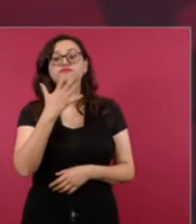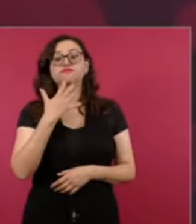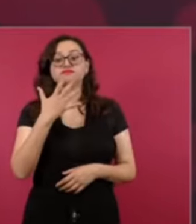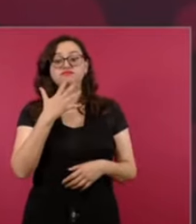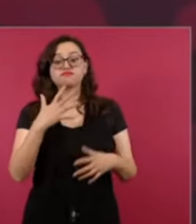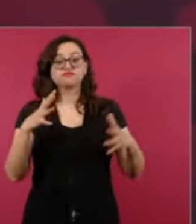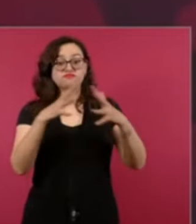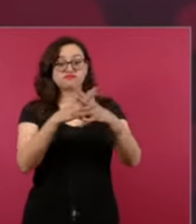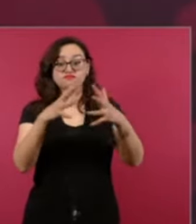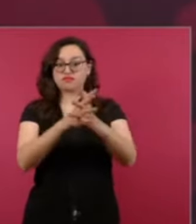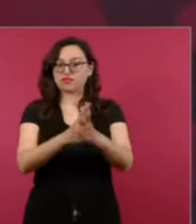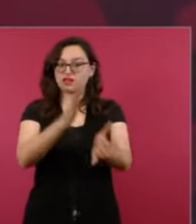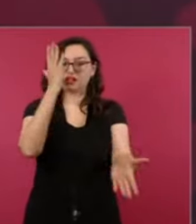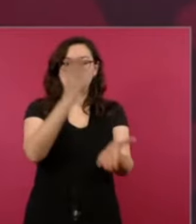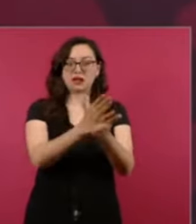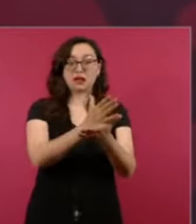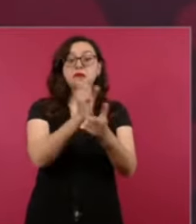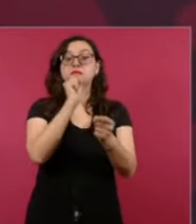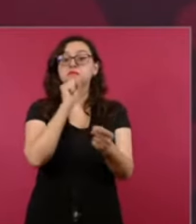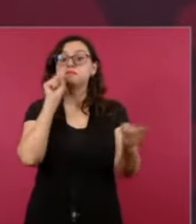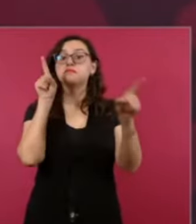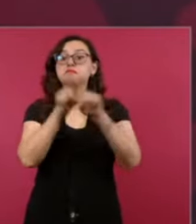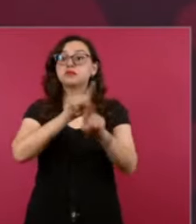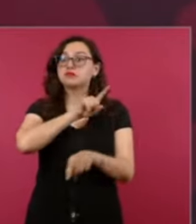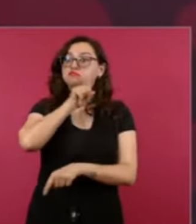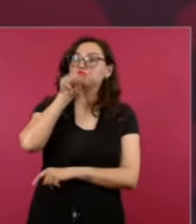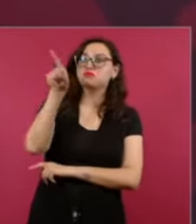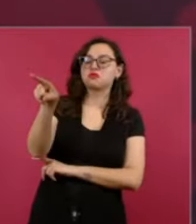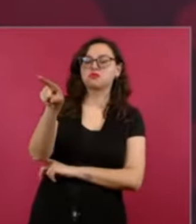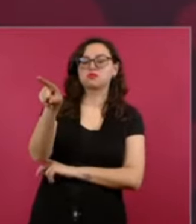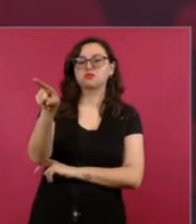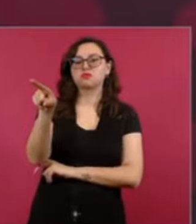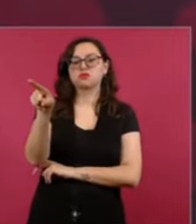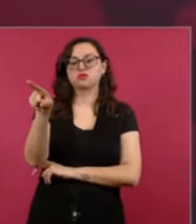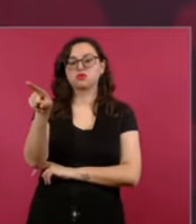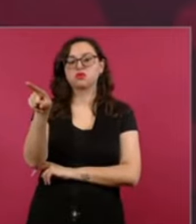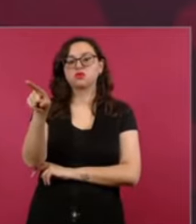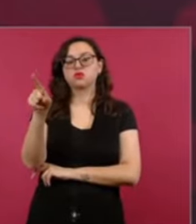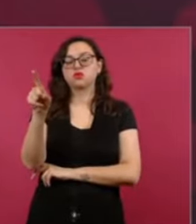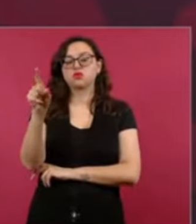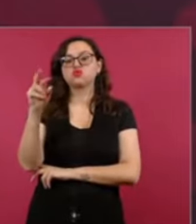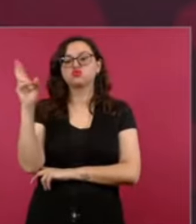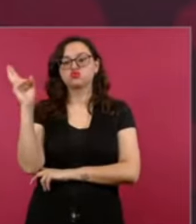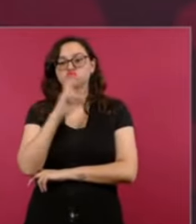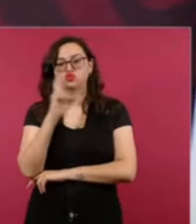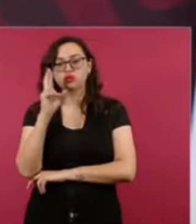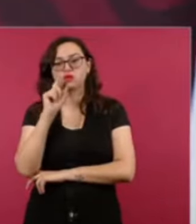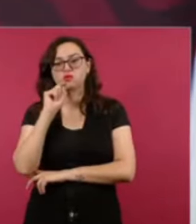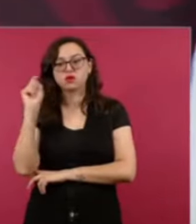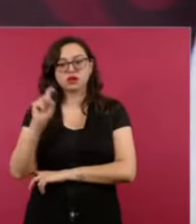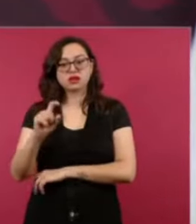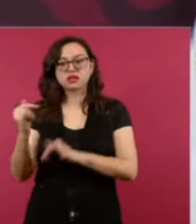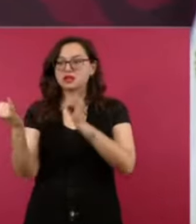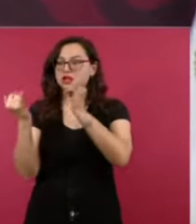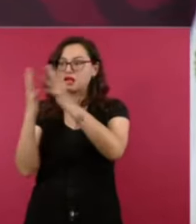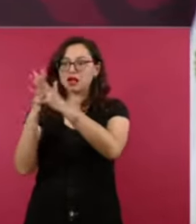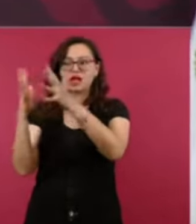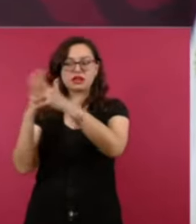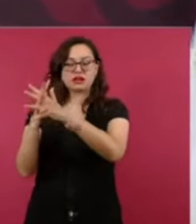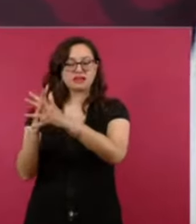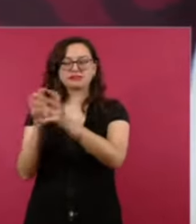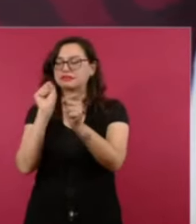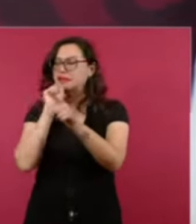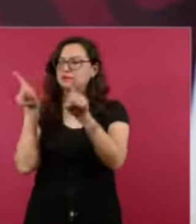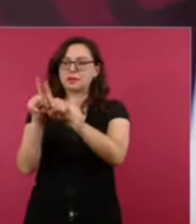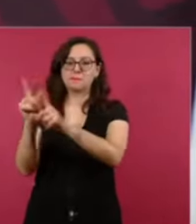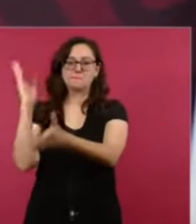saber al presidente que hay una campaña sucia, otra nueva campaña donde la oposición está repartiendo millones